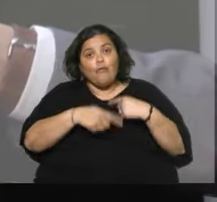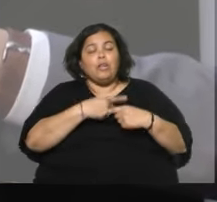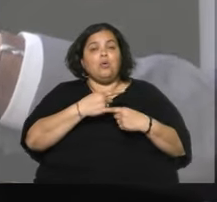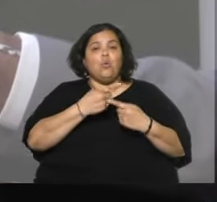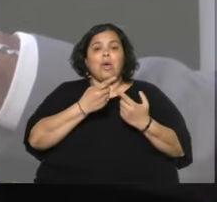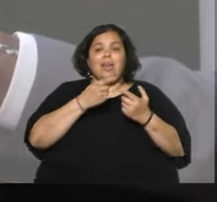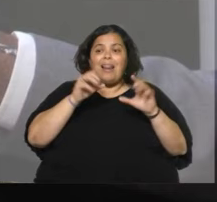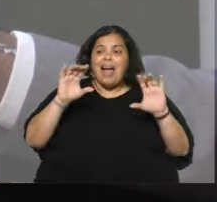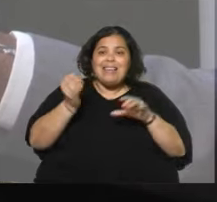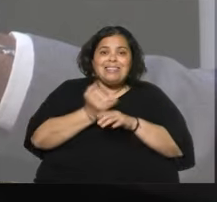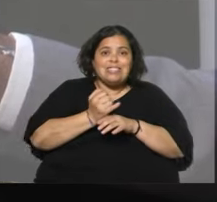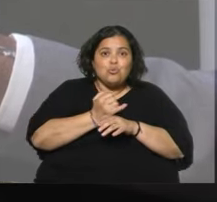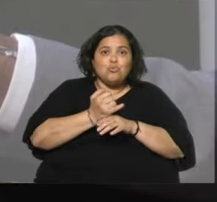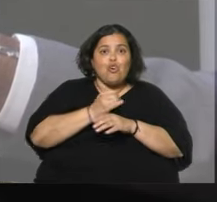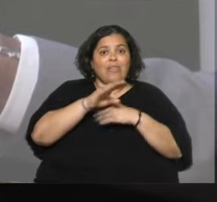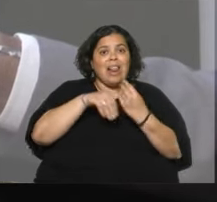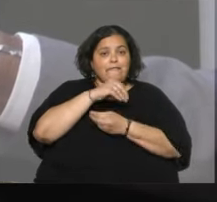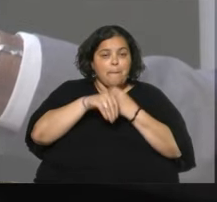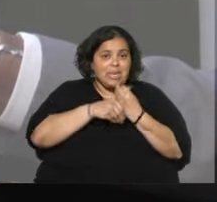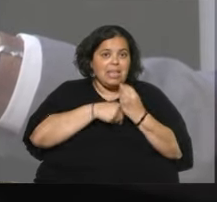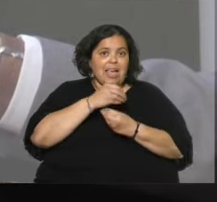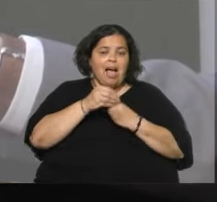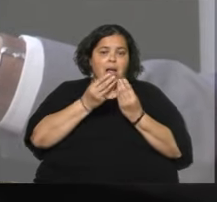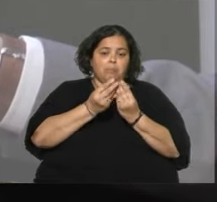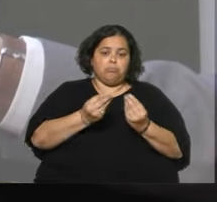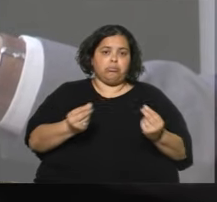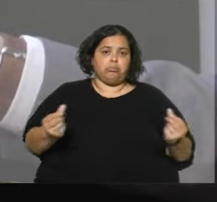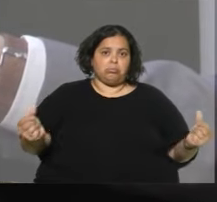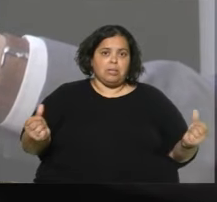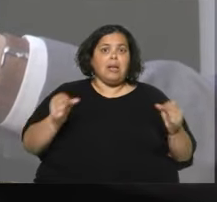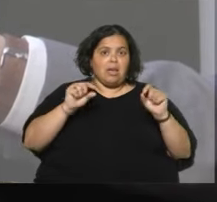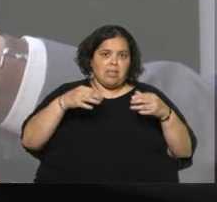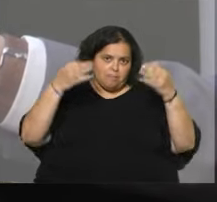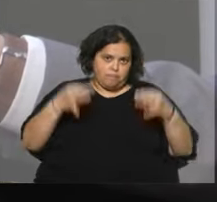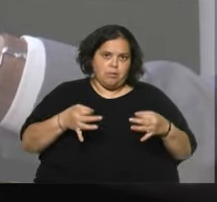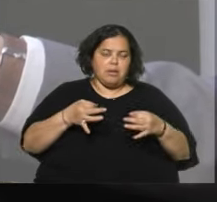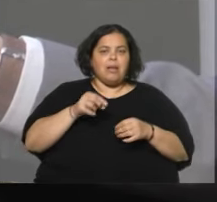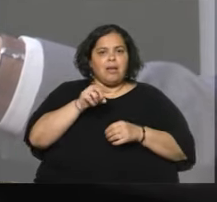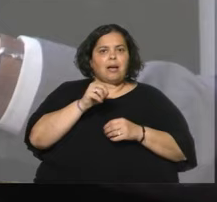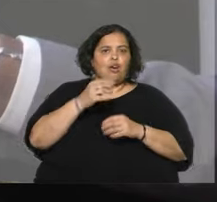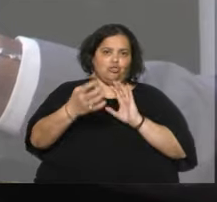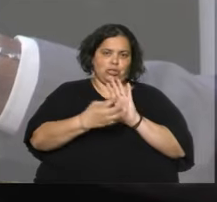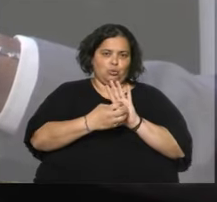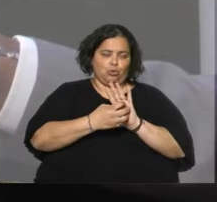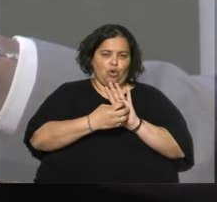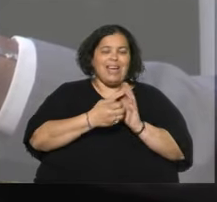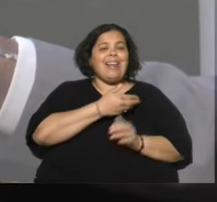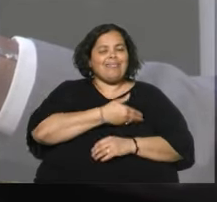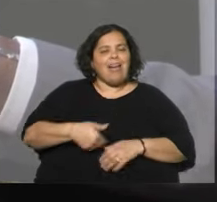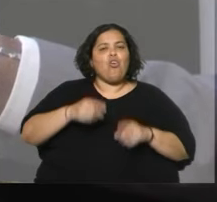institución consagrada por la Constitución. Es decir, el Estado tiene que estar a función de la familia, no en